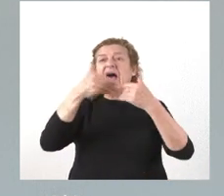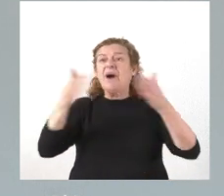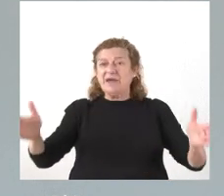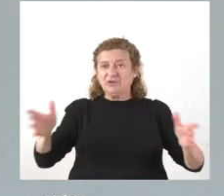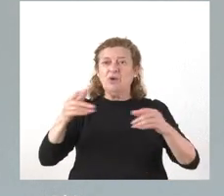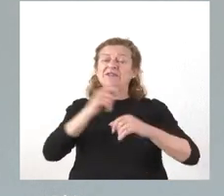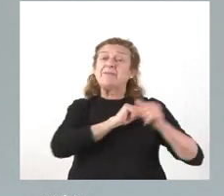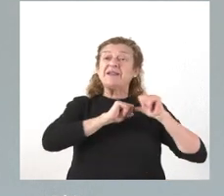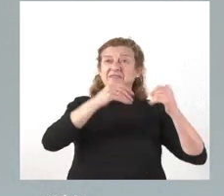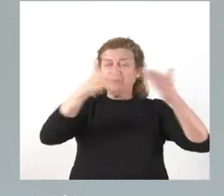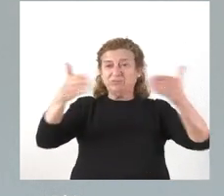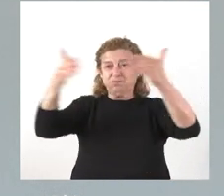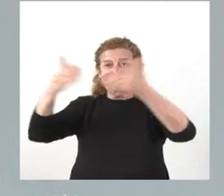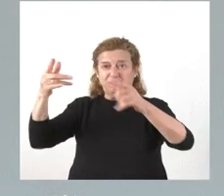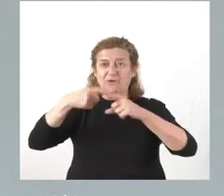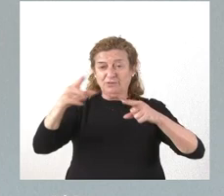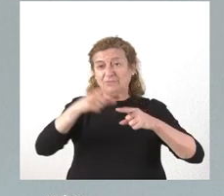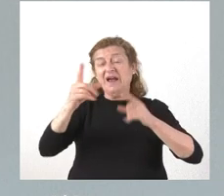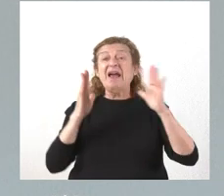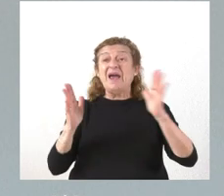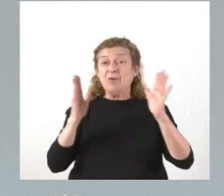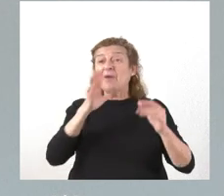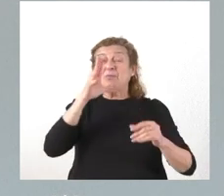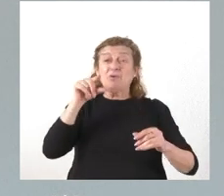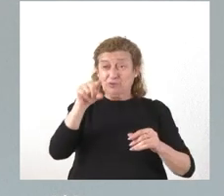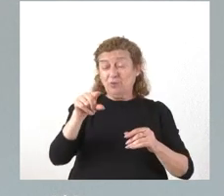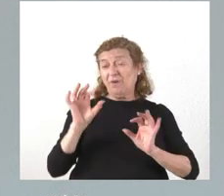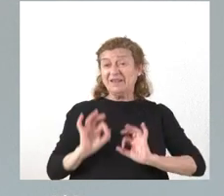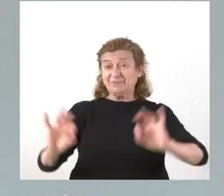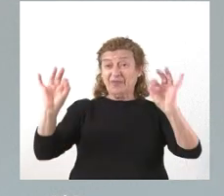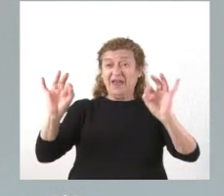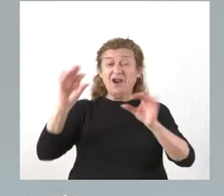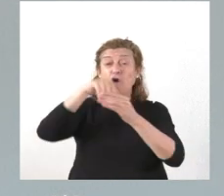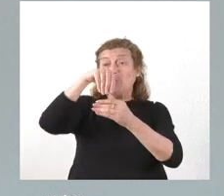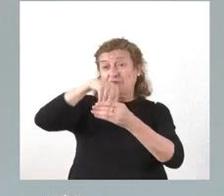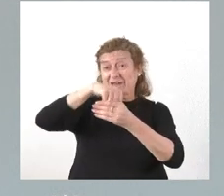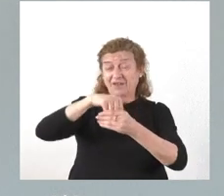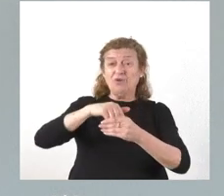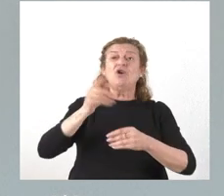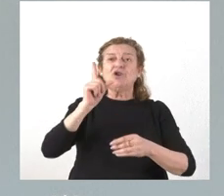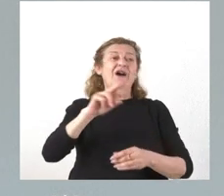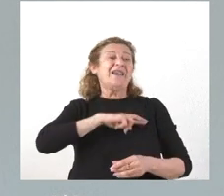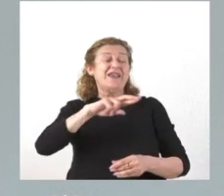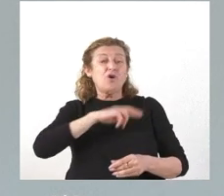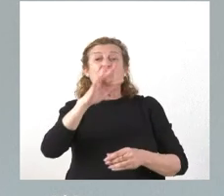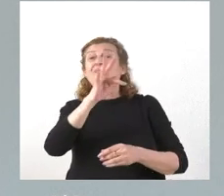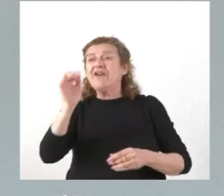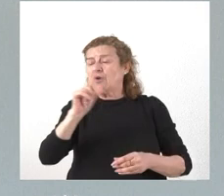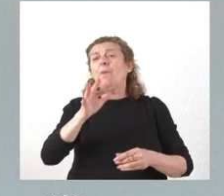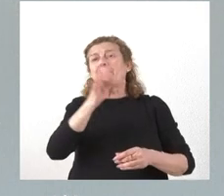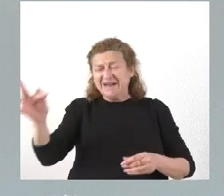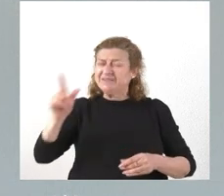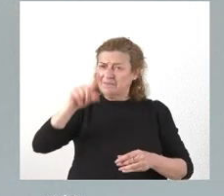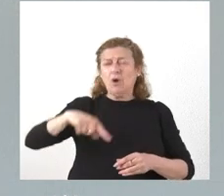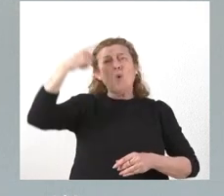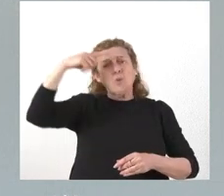la Semana Santa, que es una época que por su también especial contenido no solamente en términos de religión y fe, sino en términos de cultura y